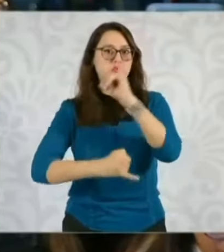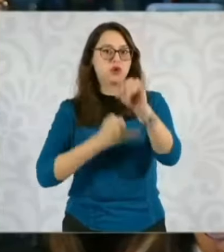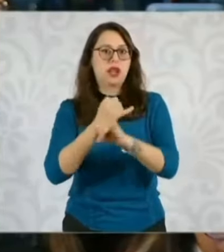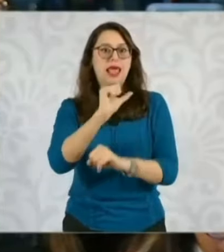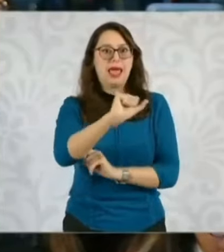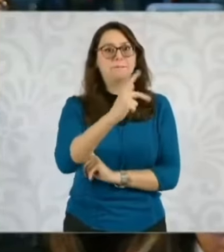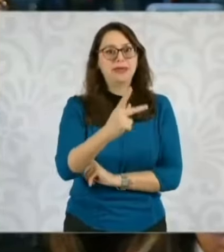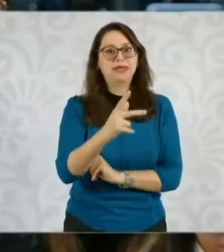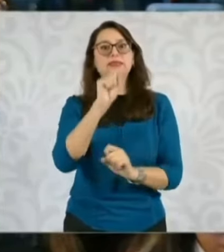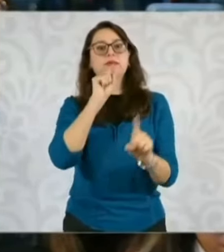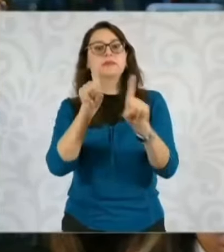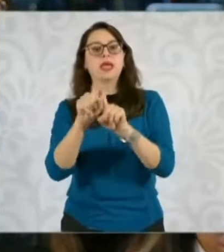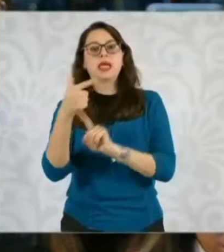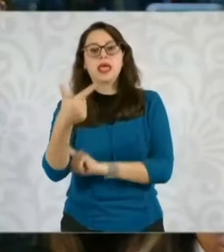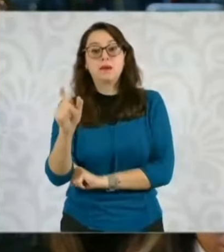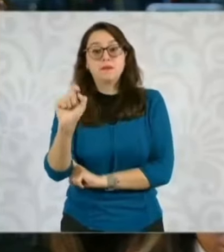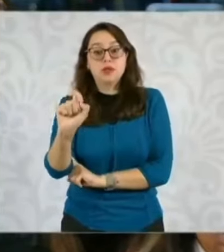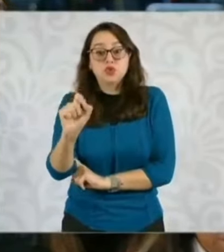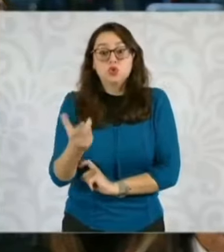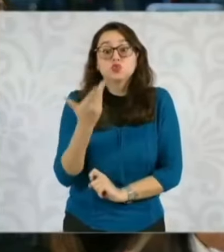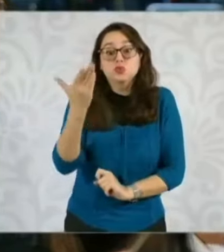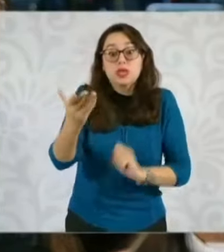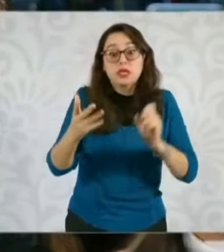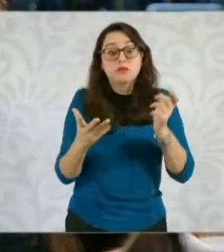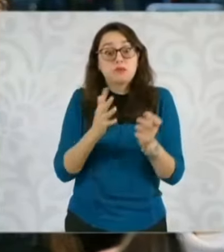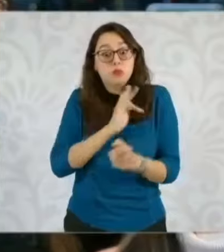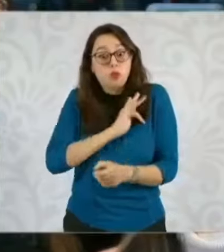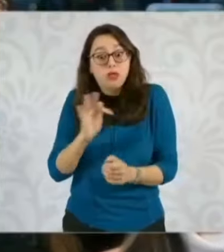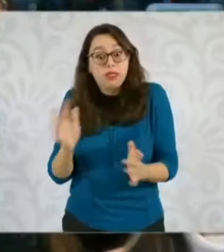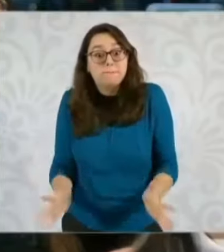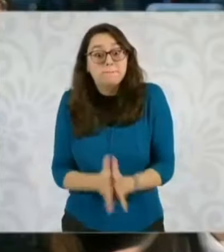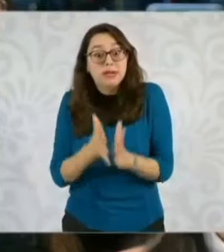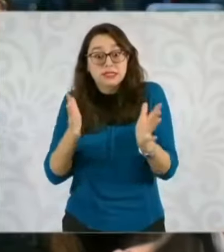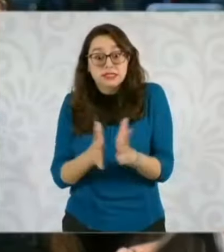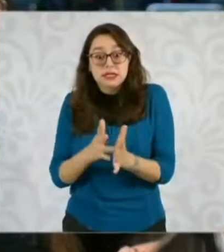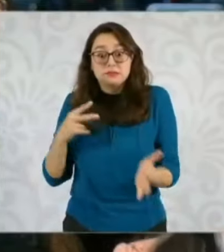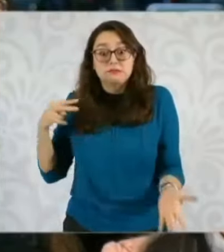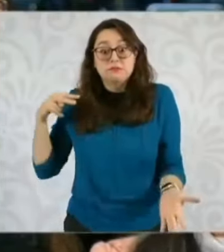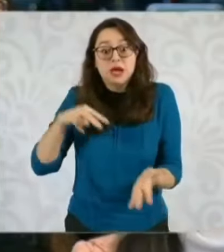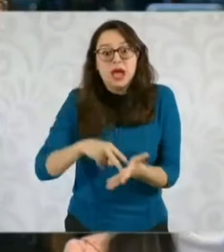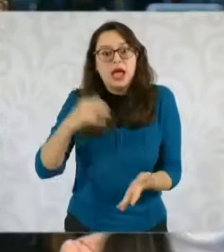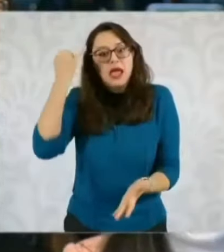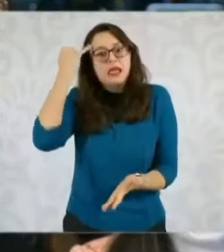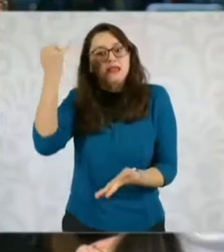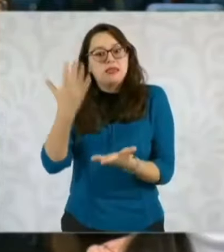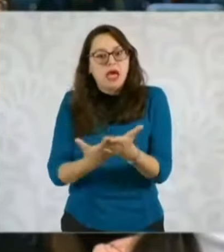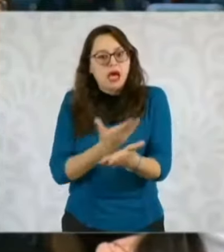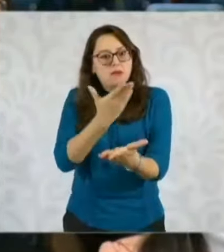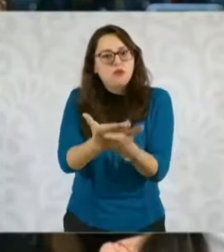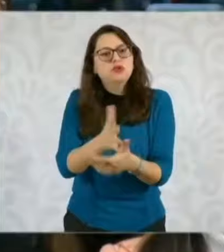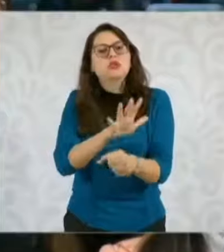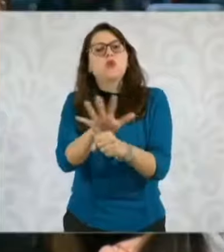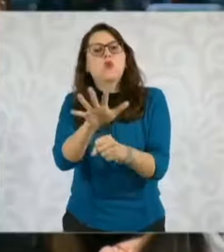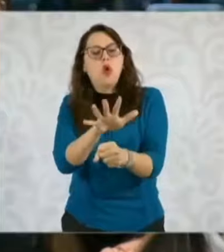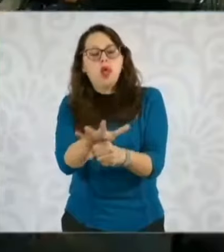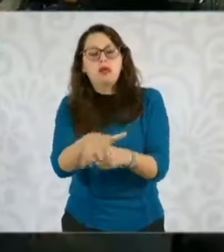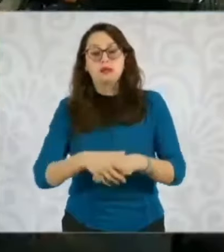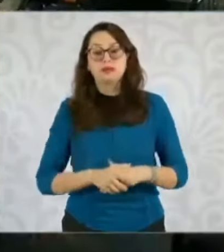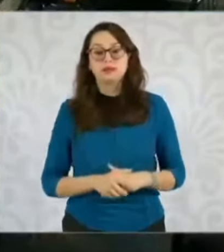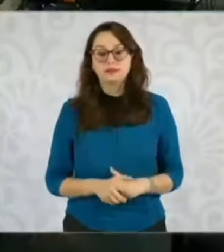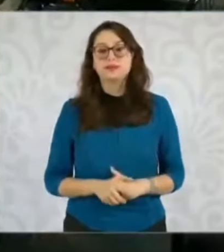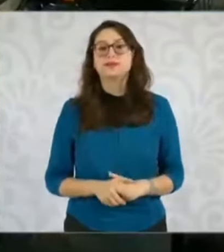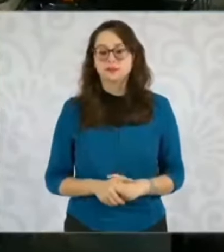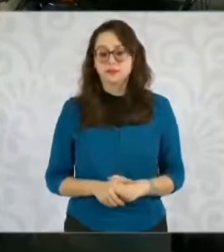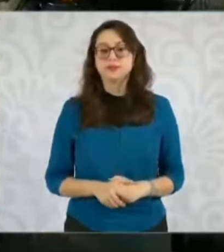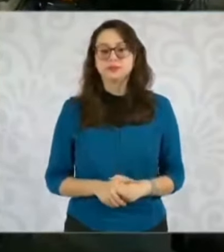y usted y el gobierno México? ¿Qué plan o qué iniciativa llevarían para estas ocasiones? Sí,